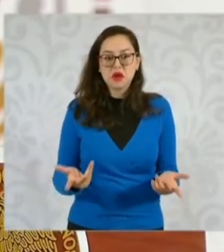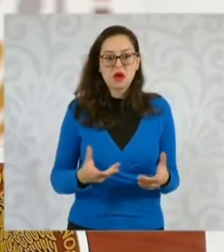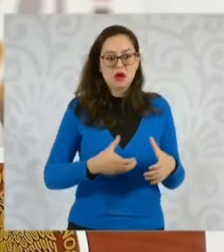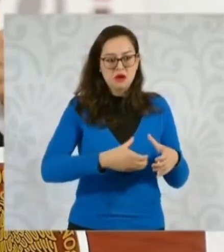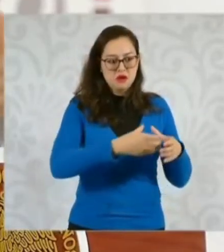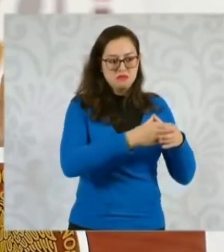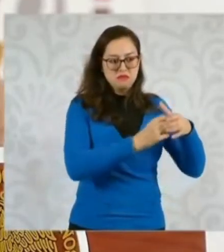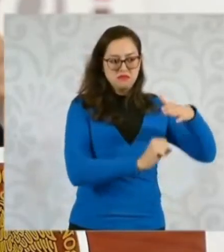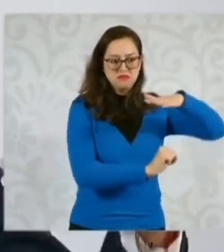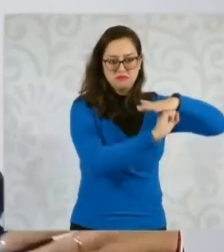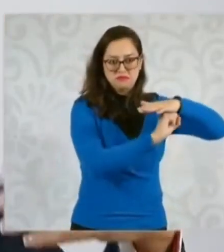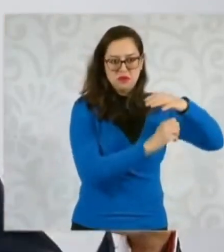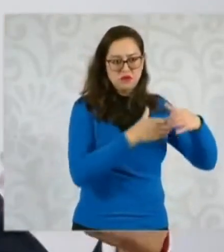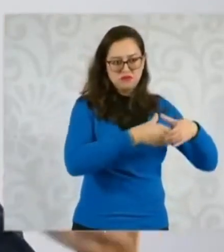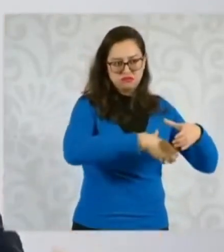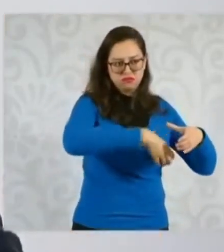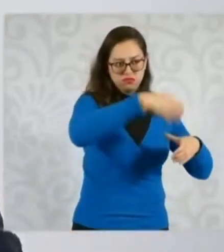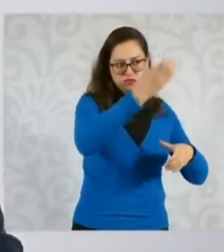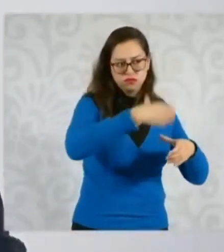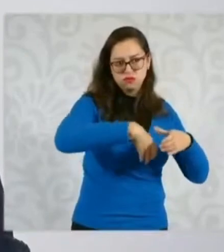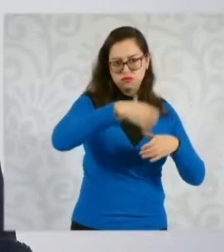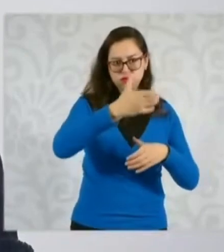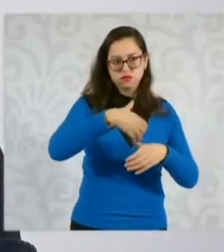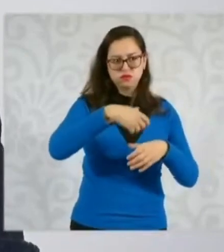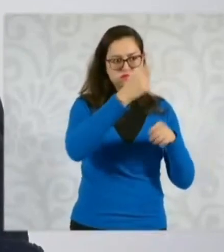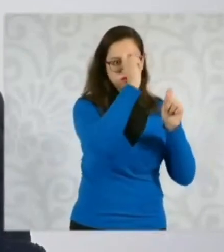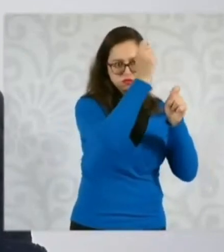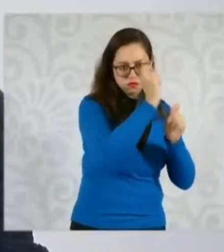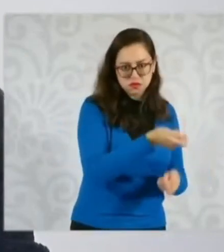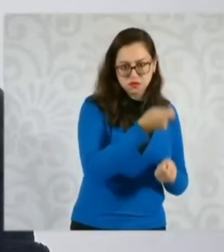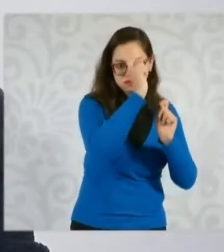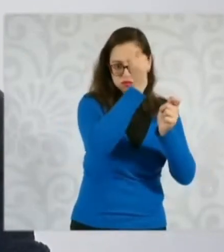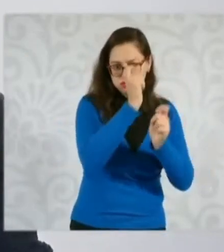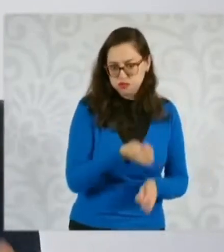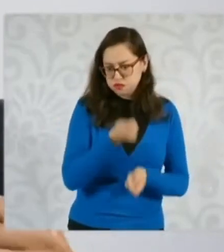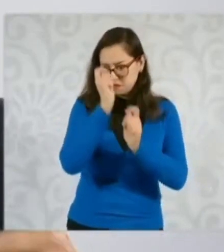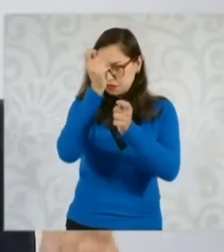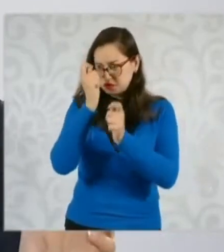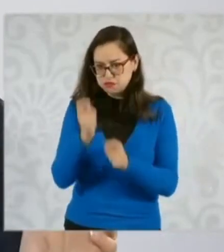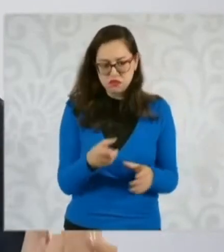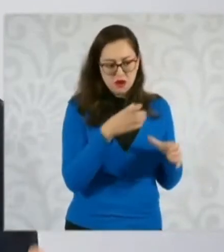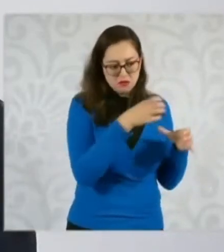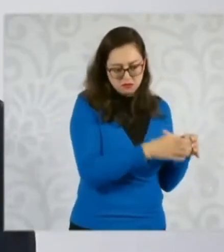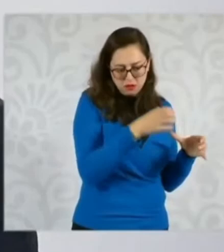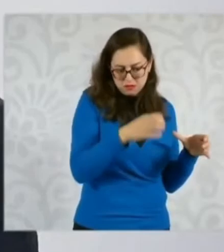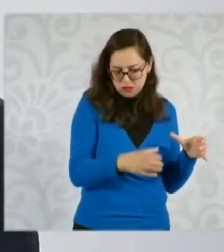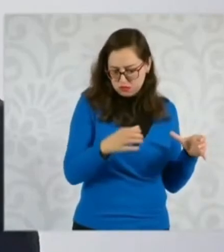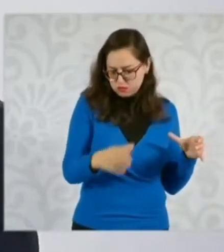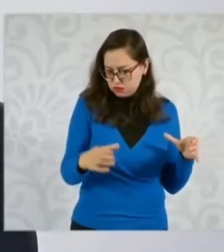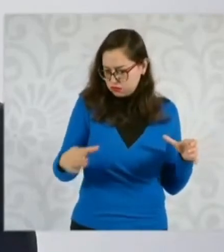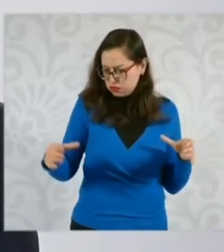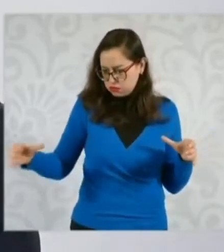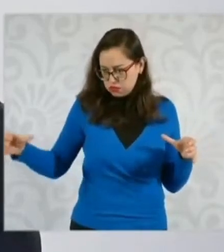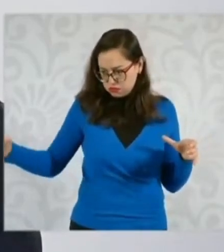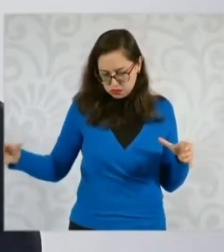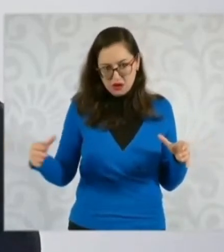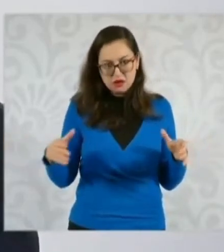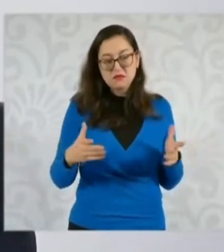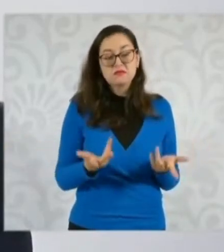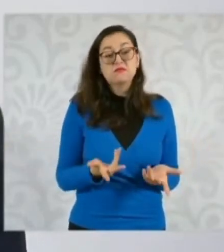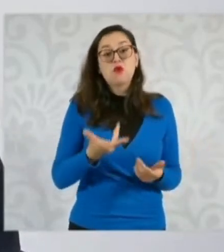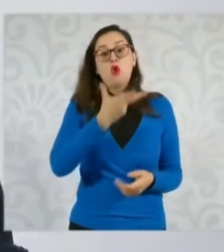tiene muchísimos monumentos dedicados a hombres que en la historia